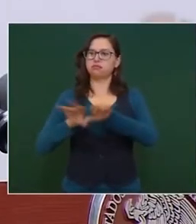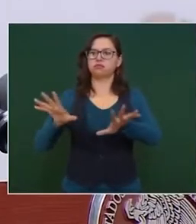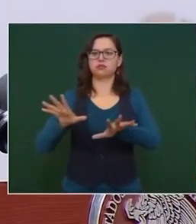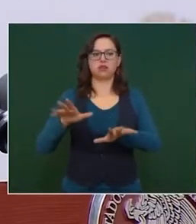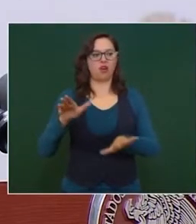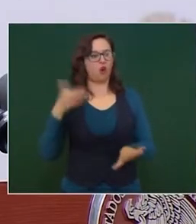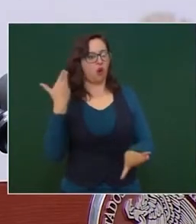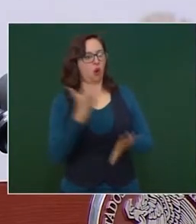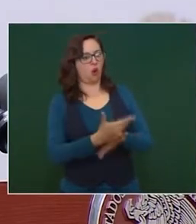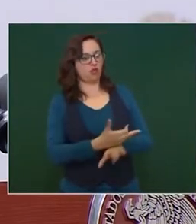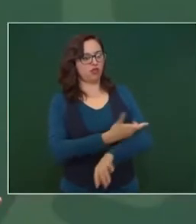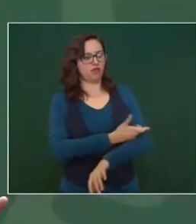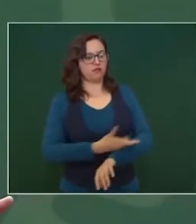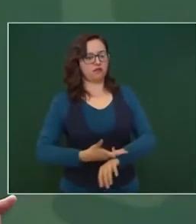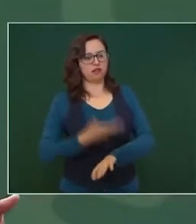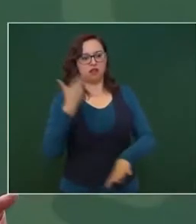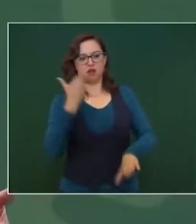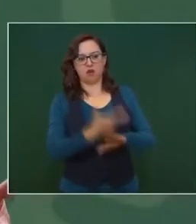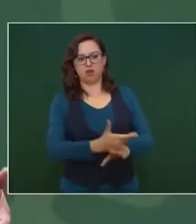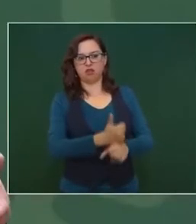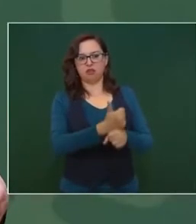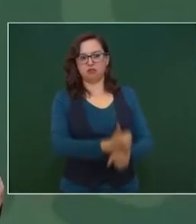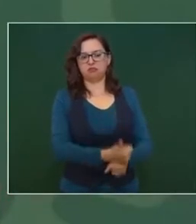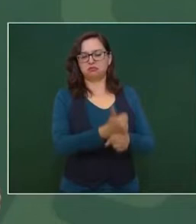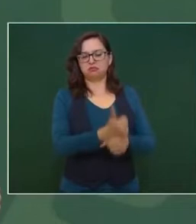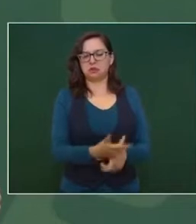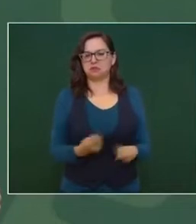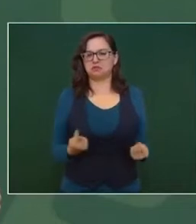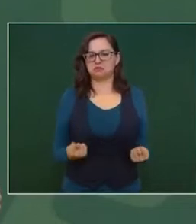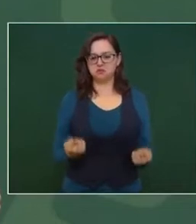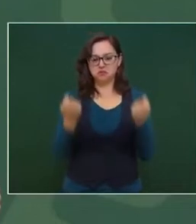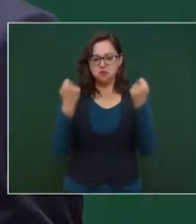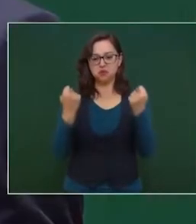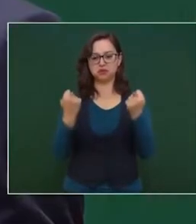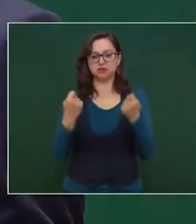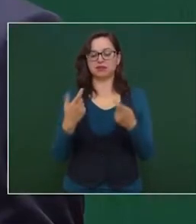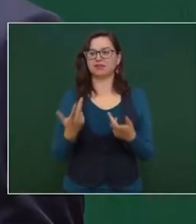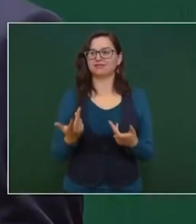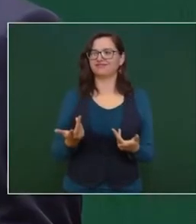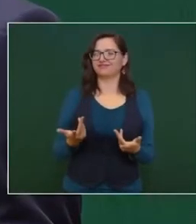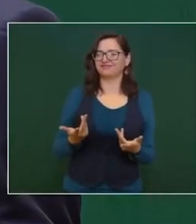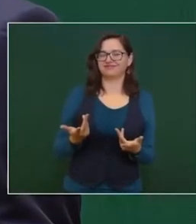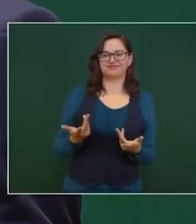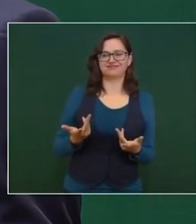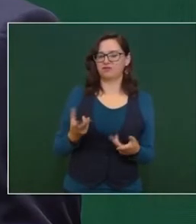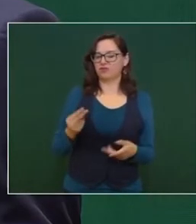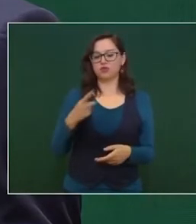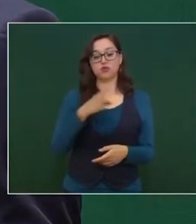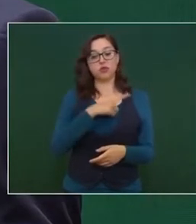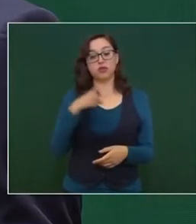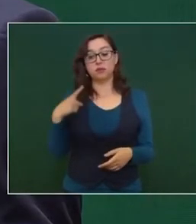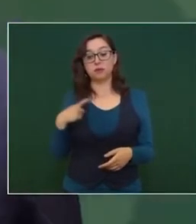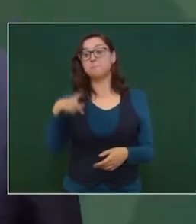y mucho menos manipular